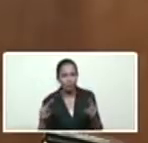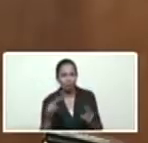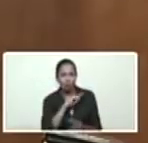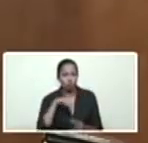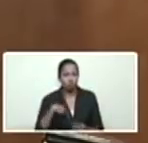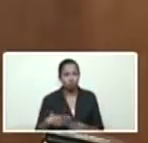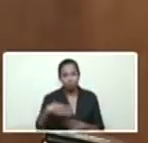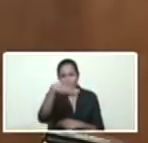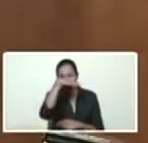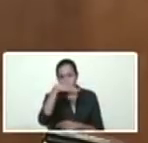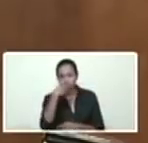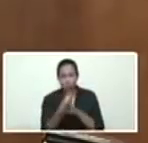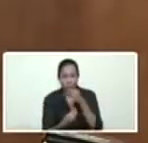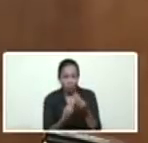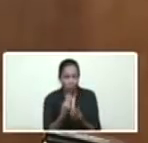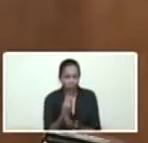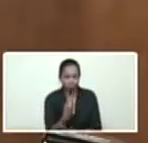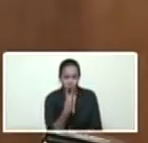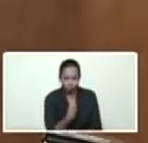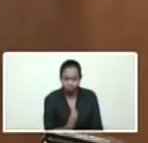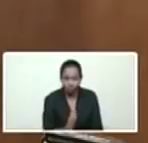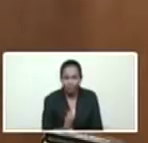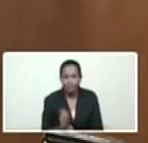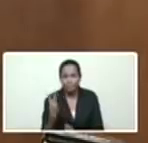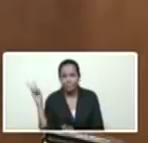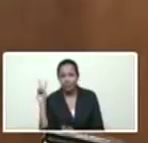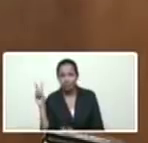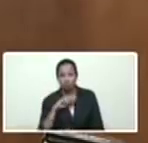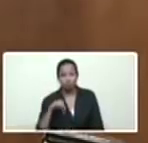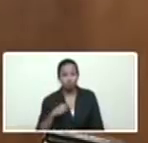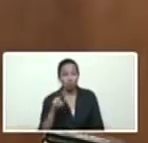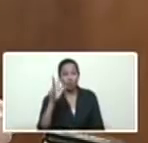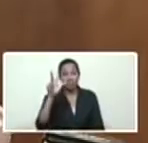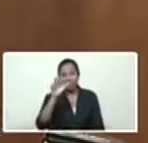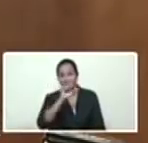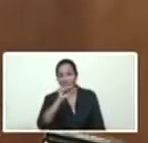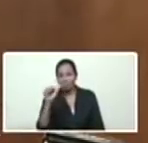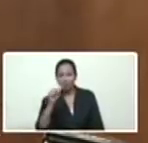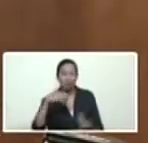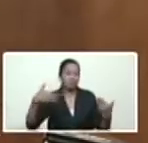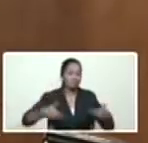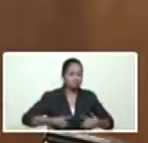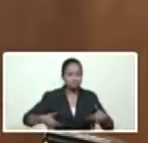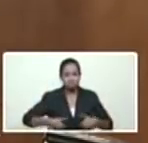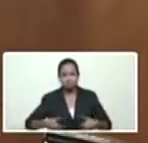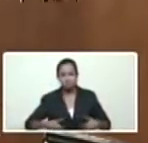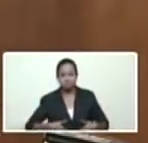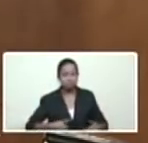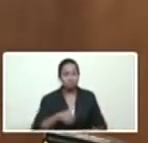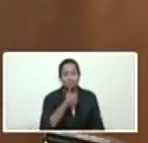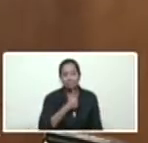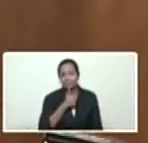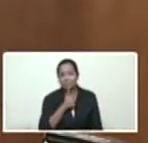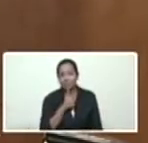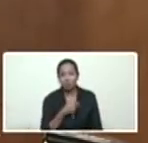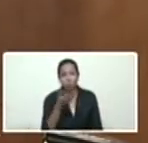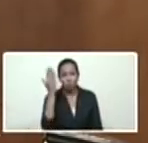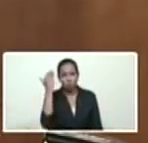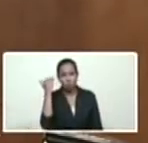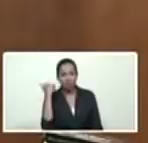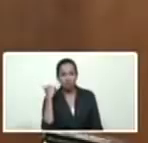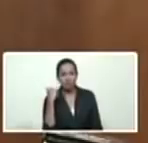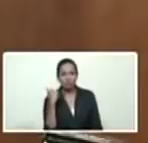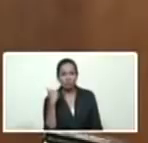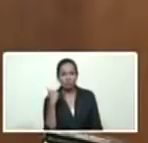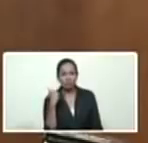víctimas como país. Tres semanas tenemos en esta lucha tremenda. Yo ayer activé un plan de 30